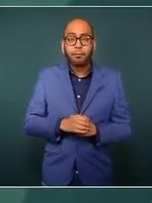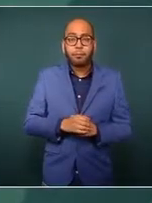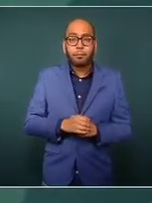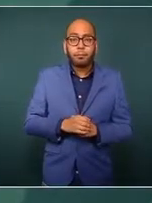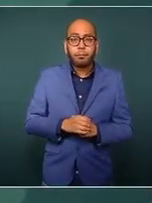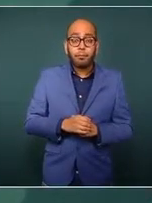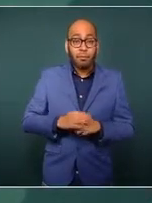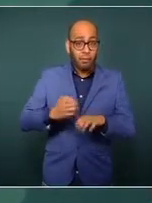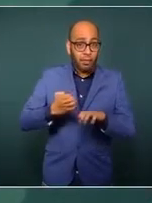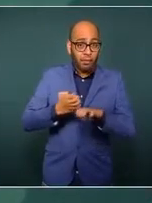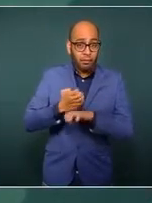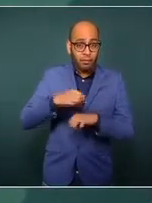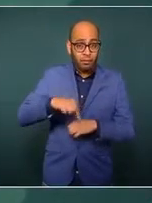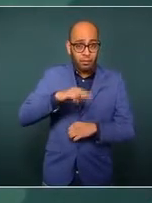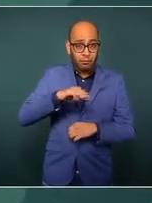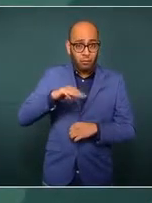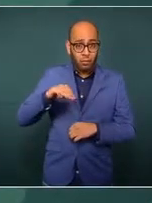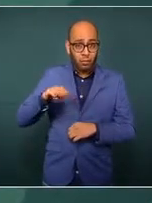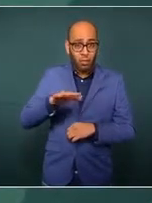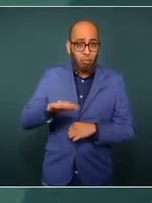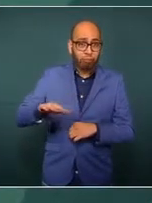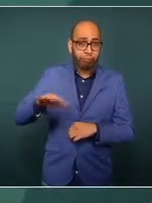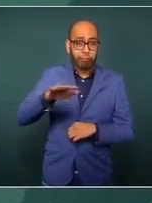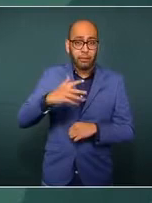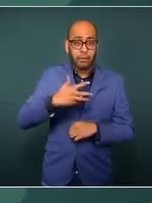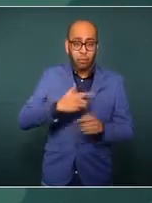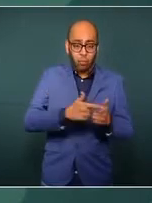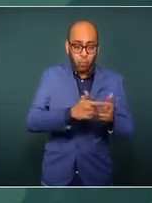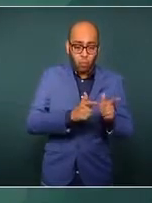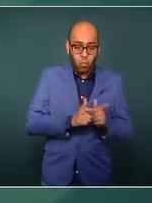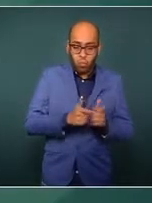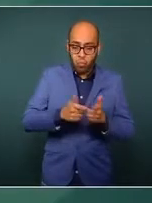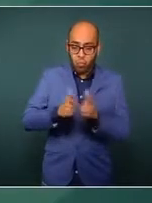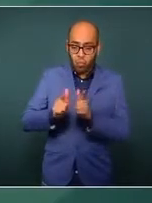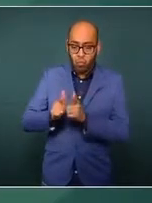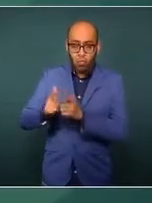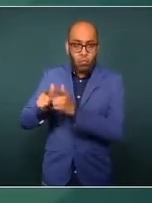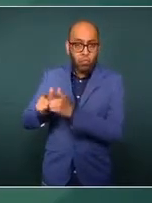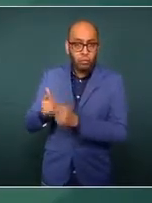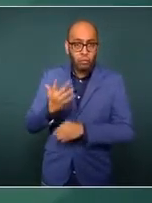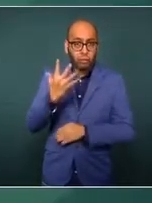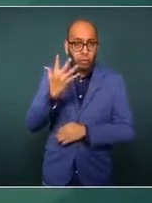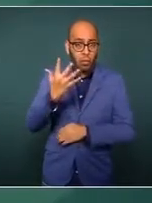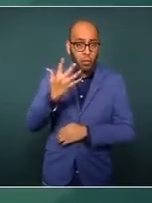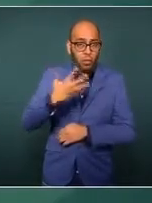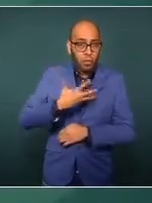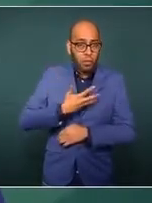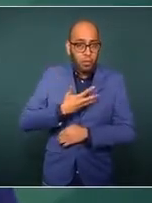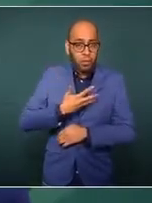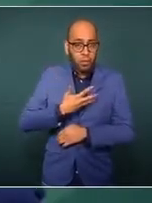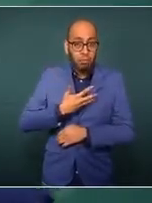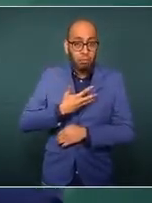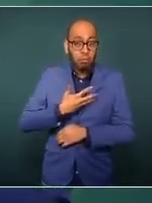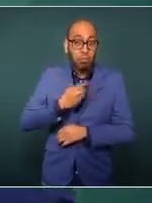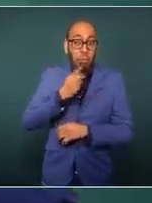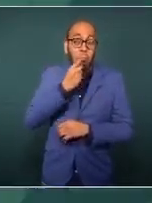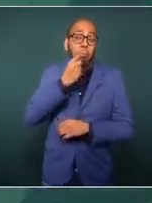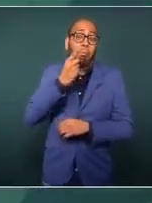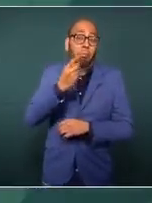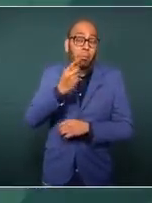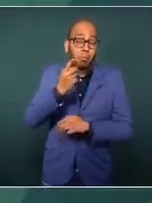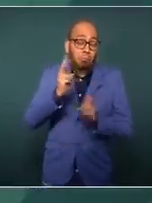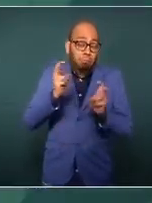en el Estado cinco agrupamientos que se hacían o decían hacerse cargo de la